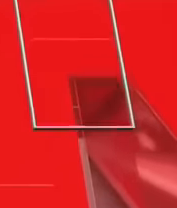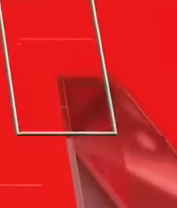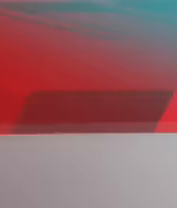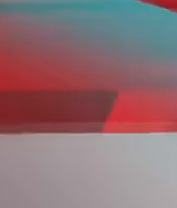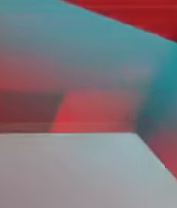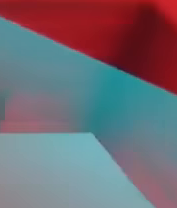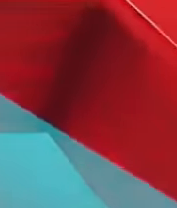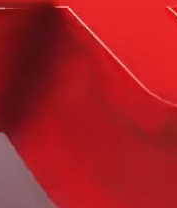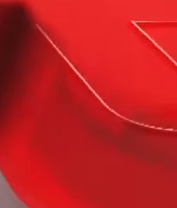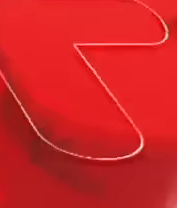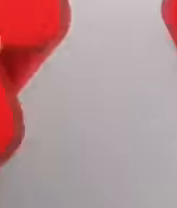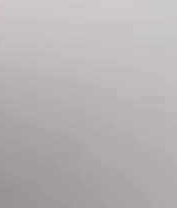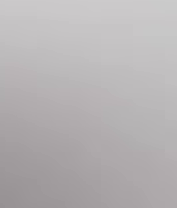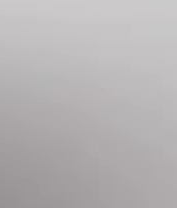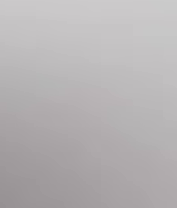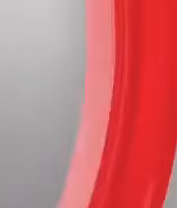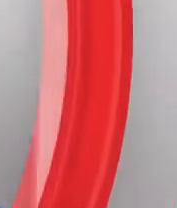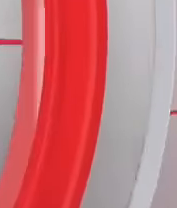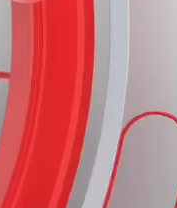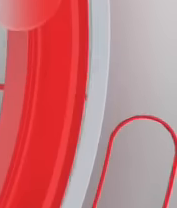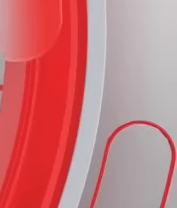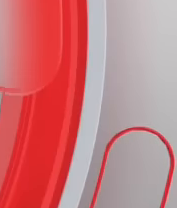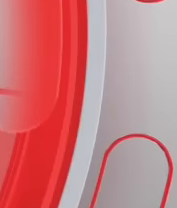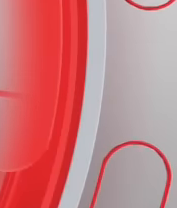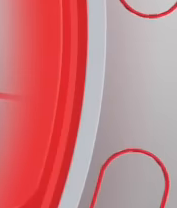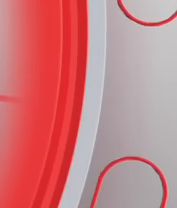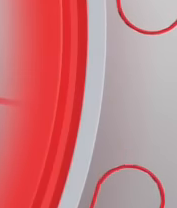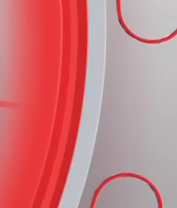24 horas, Central.